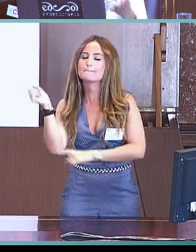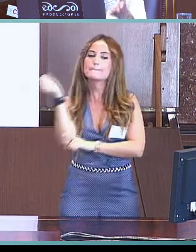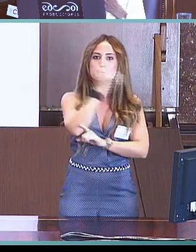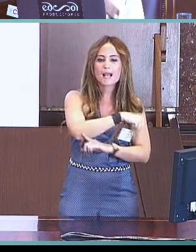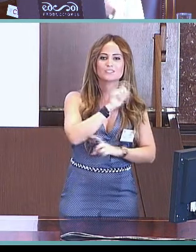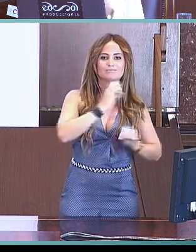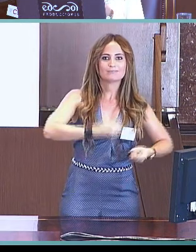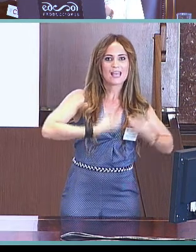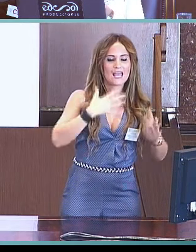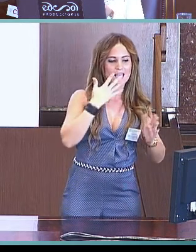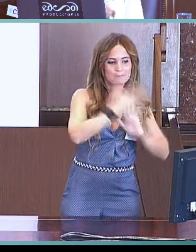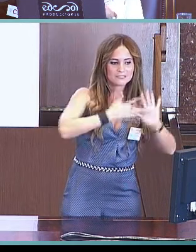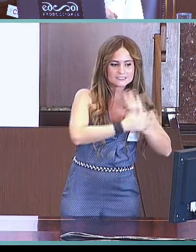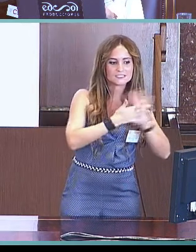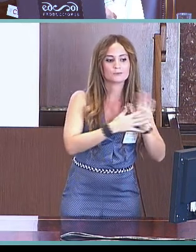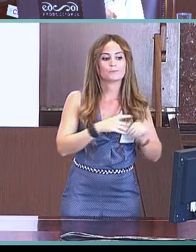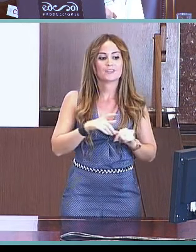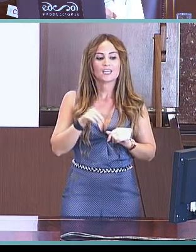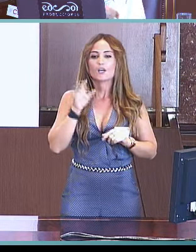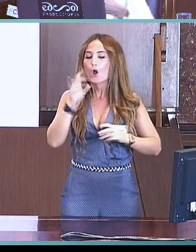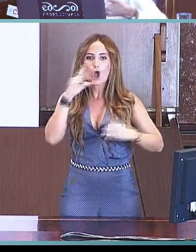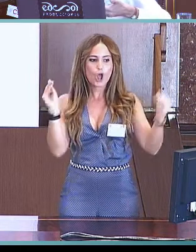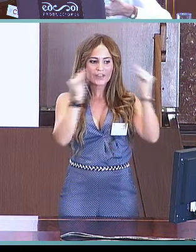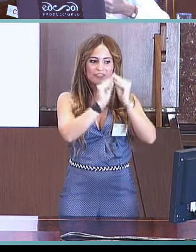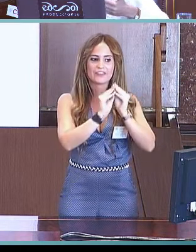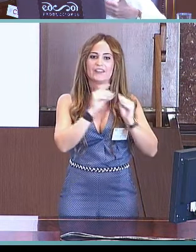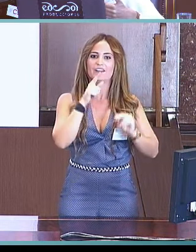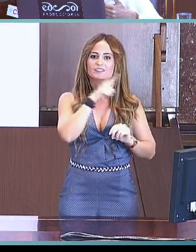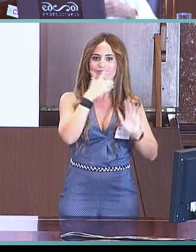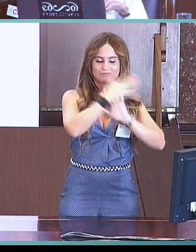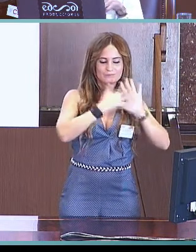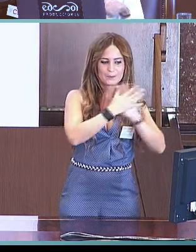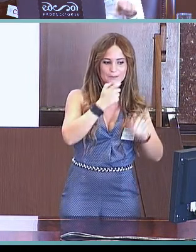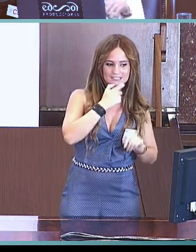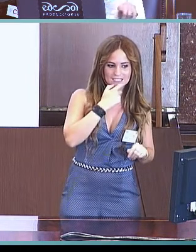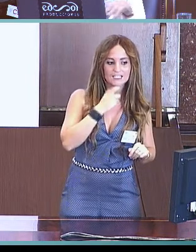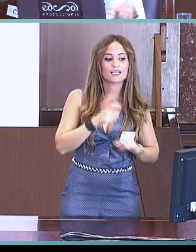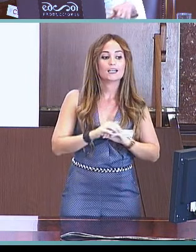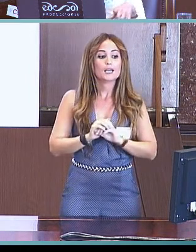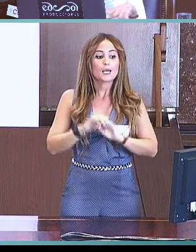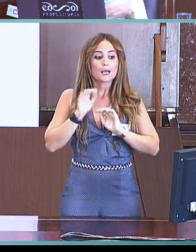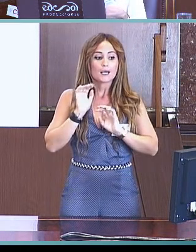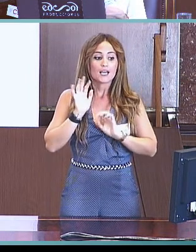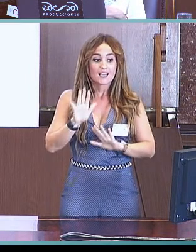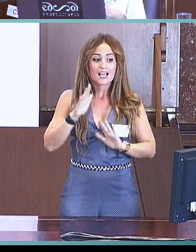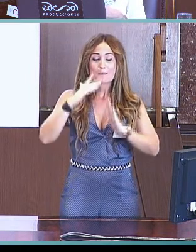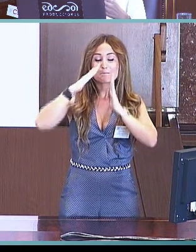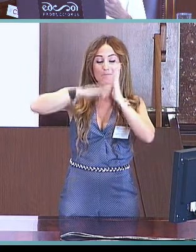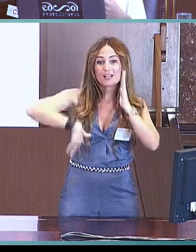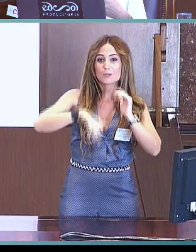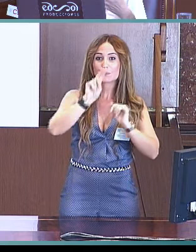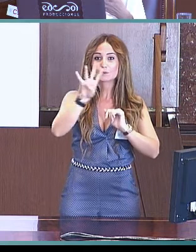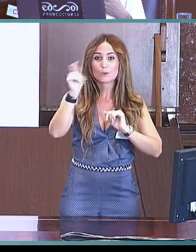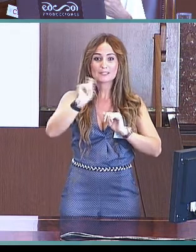Esto coincide también en lo que pasa con la lengua de signo británica, pero en los más pequeñitos sí que hay diferencia entre las lenguas. Y